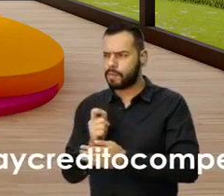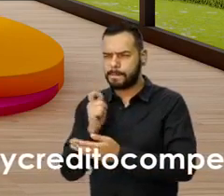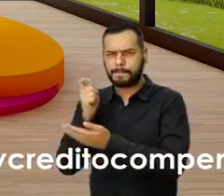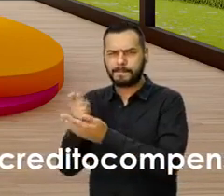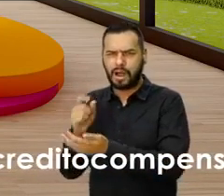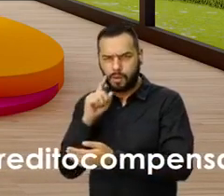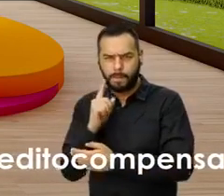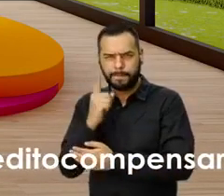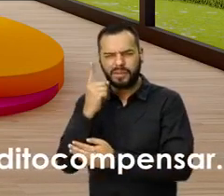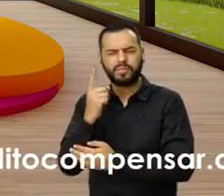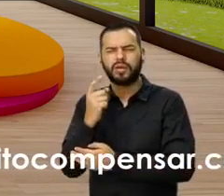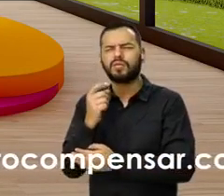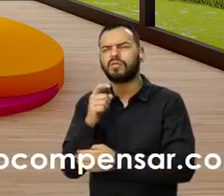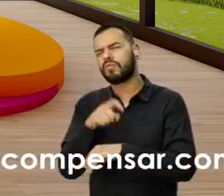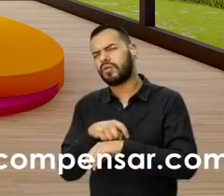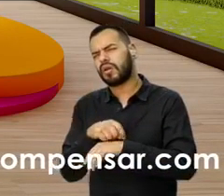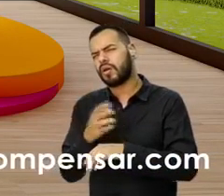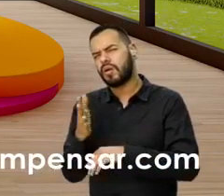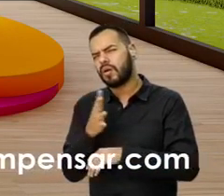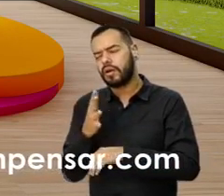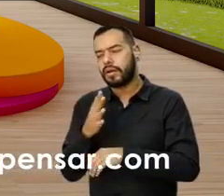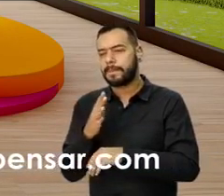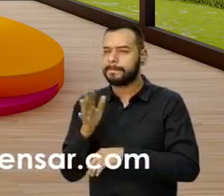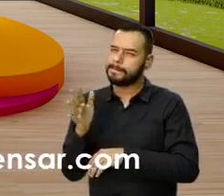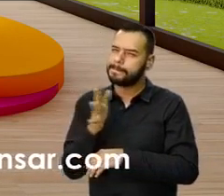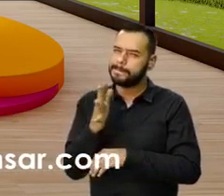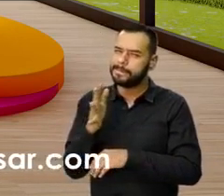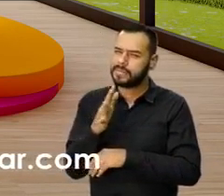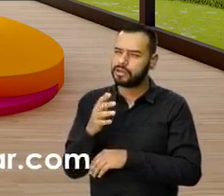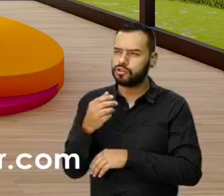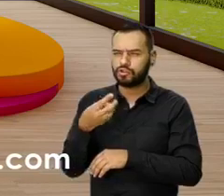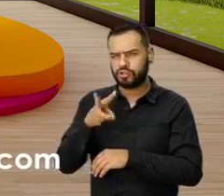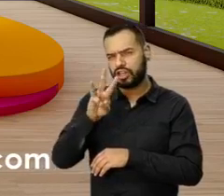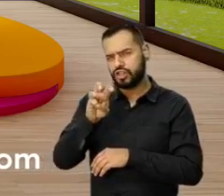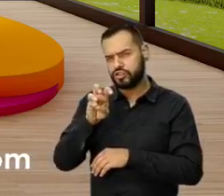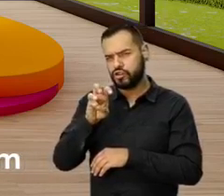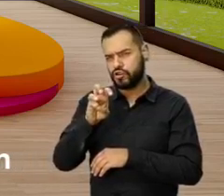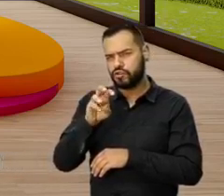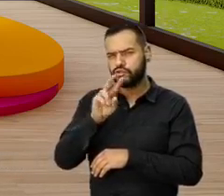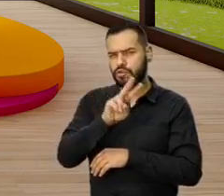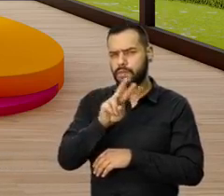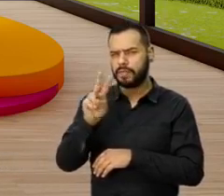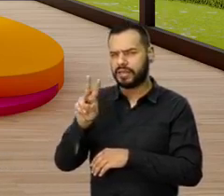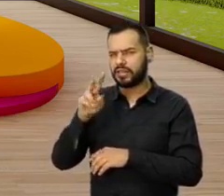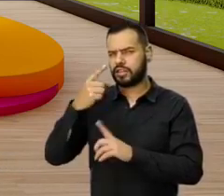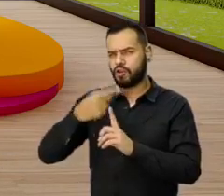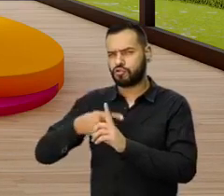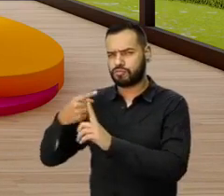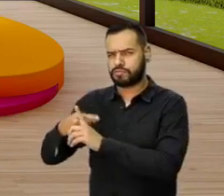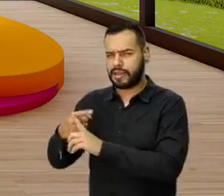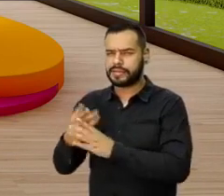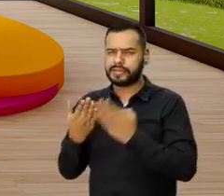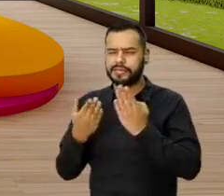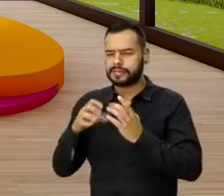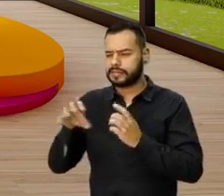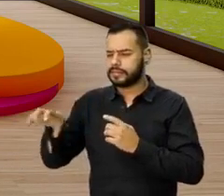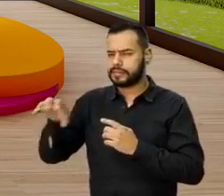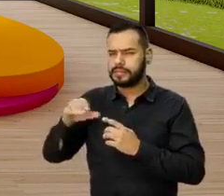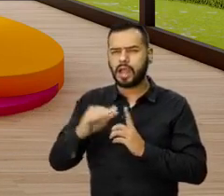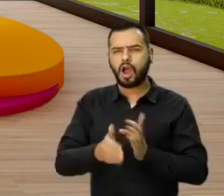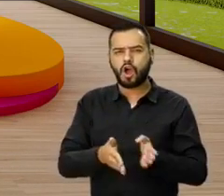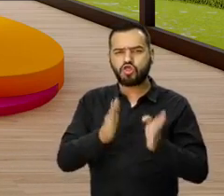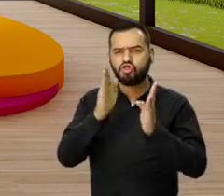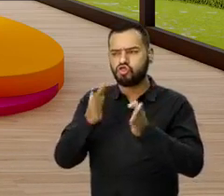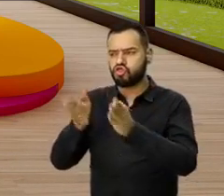la cuota inicial? Más o menos estamos entre 18, 22 meses, depende de la ubicación de la